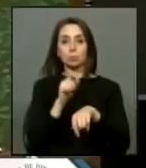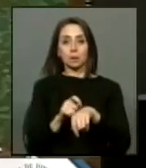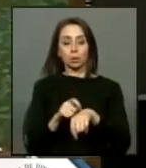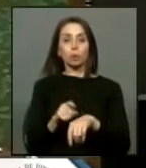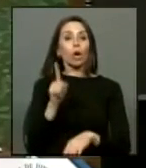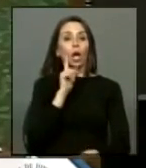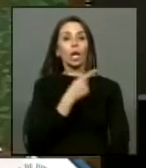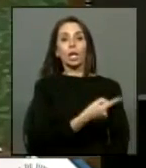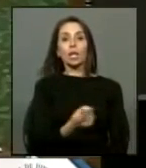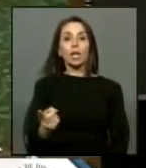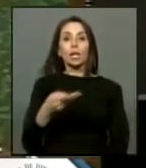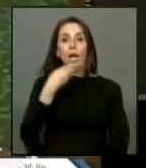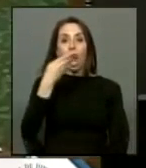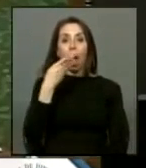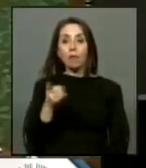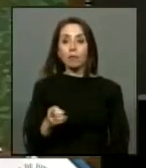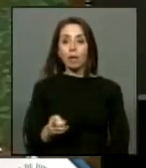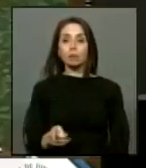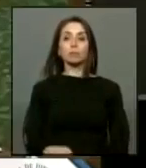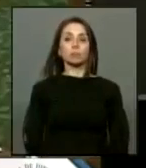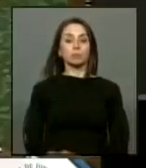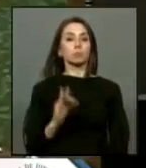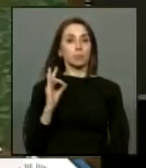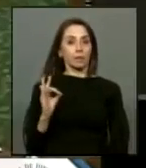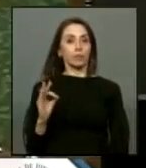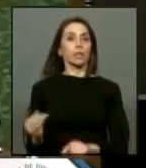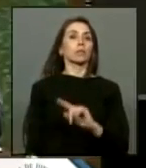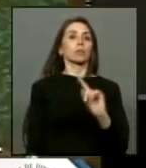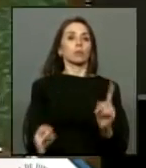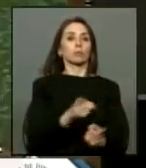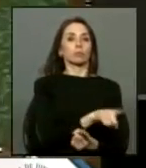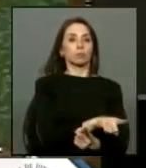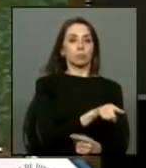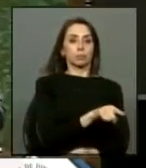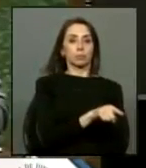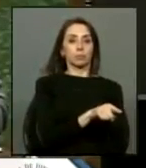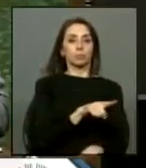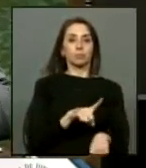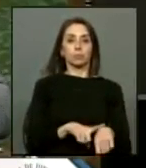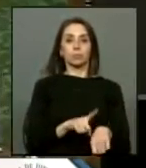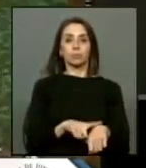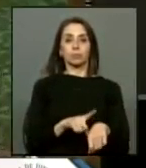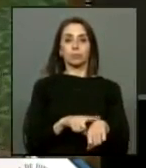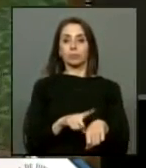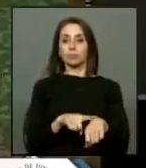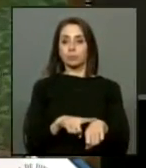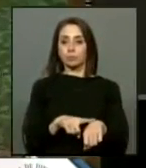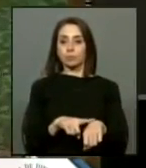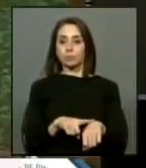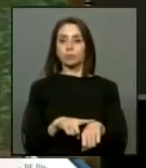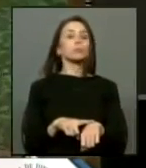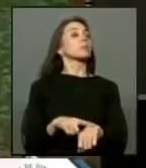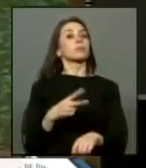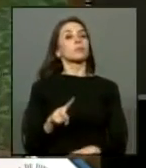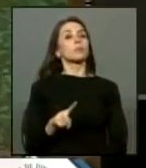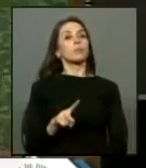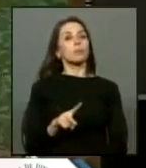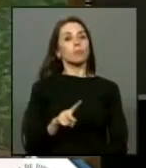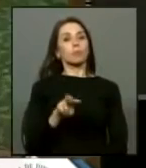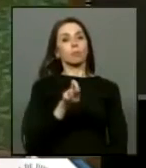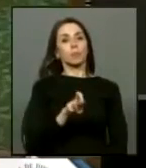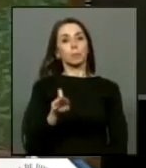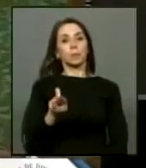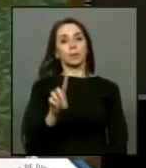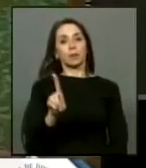¿Hay alguien que quiera hablar de ellos? Perfecto. Pasamos entonces al tiempo del Comité por la Democracia.